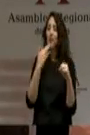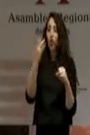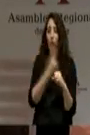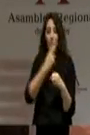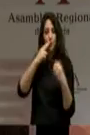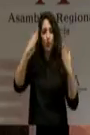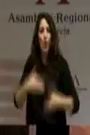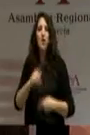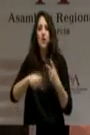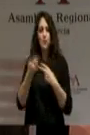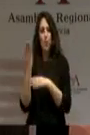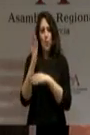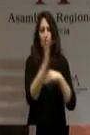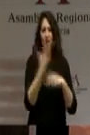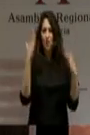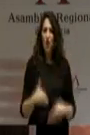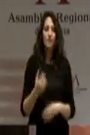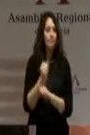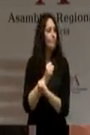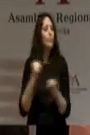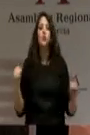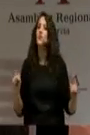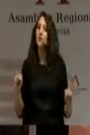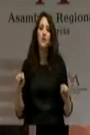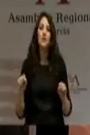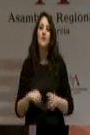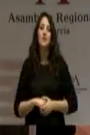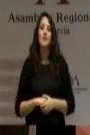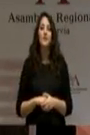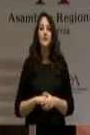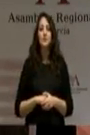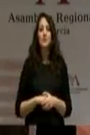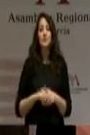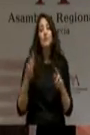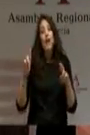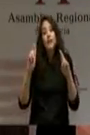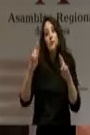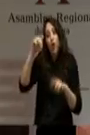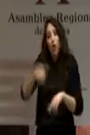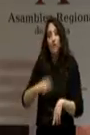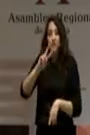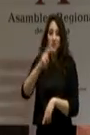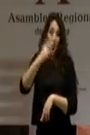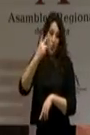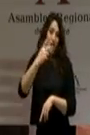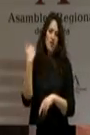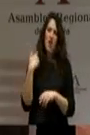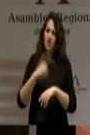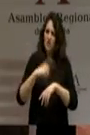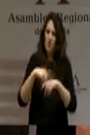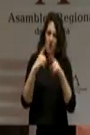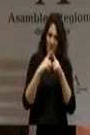ausencia de propuestas. Yo espero que usted pueda concretar en su segunda intervención, en la que tiene tiempo suficiente,